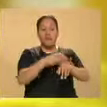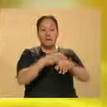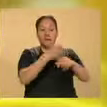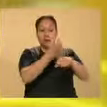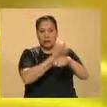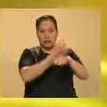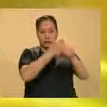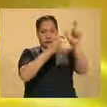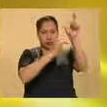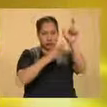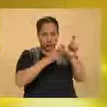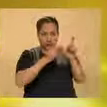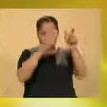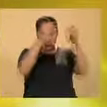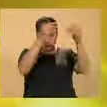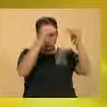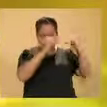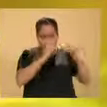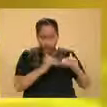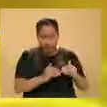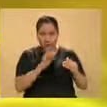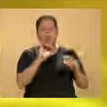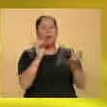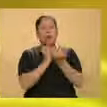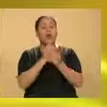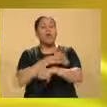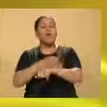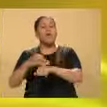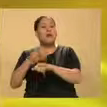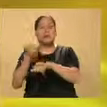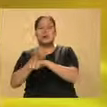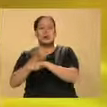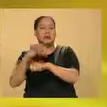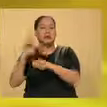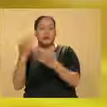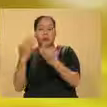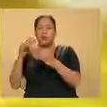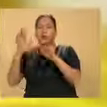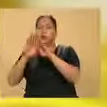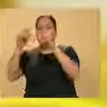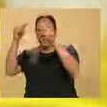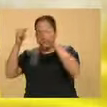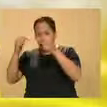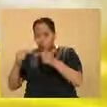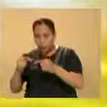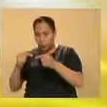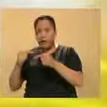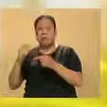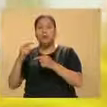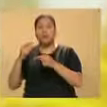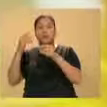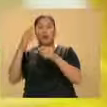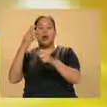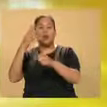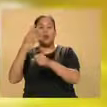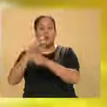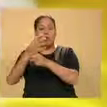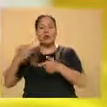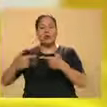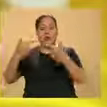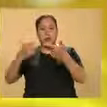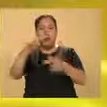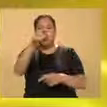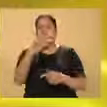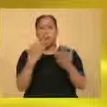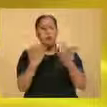sin límite de grado o el pariente colateral consanguíneo a fin hasta el cuarto grado. Si no nos entienden, busquen